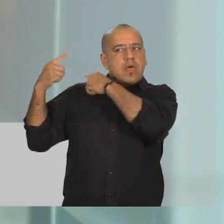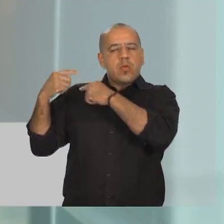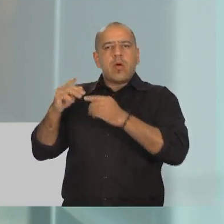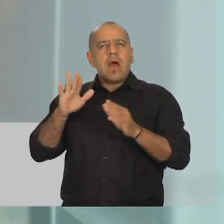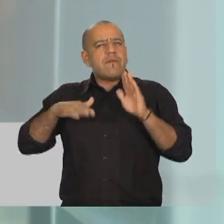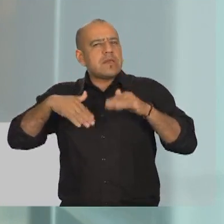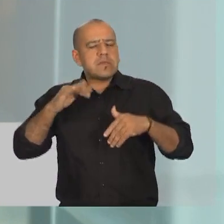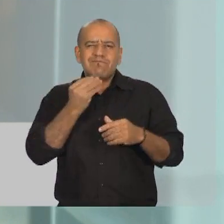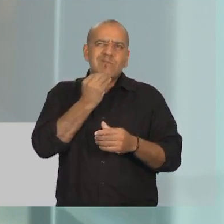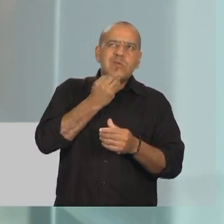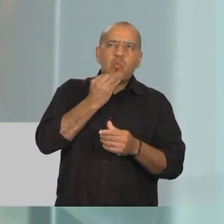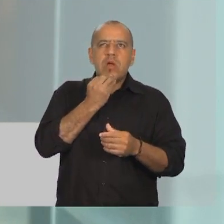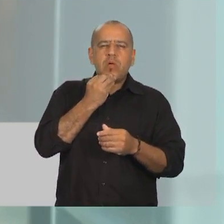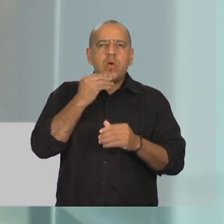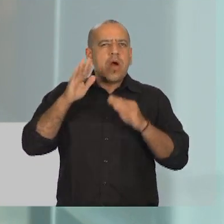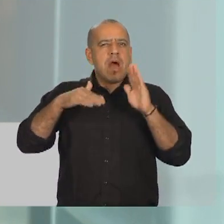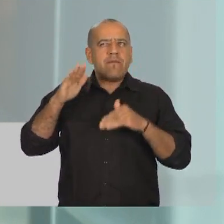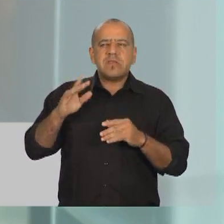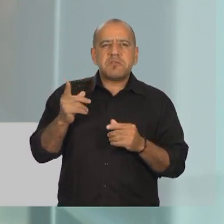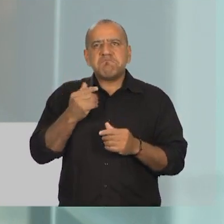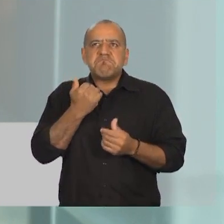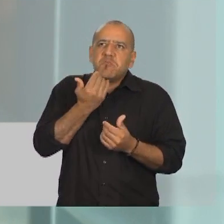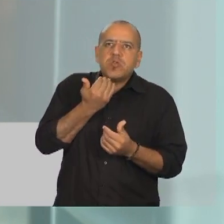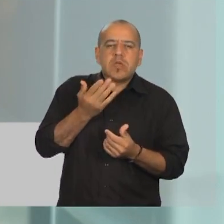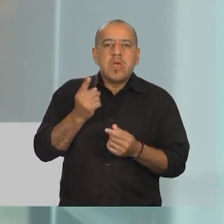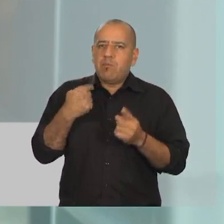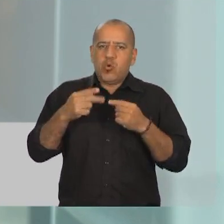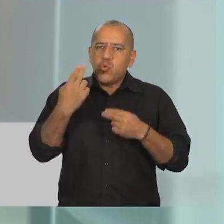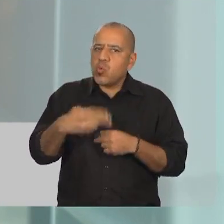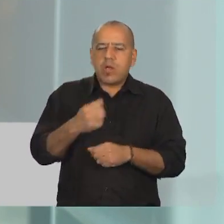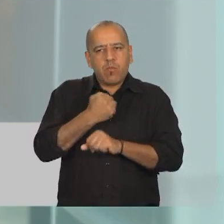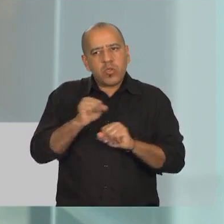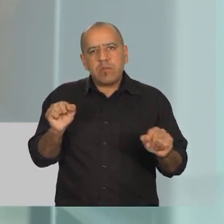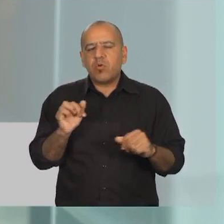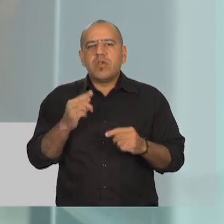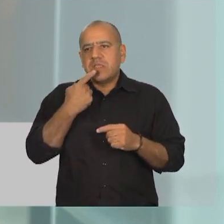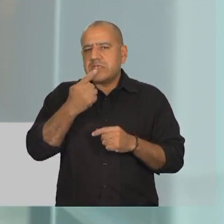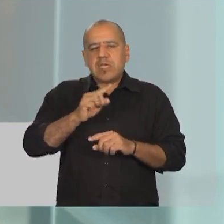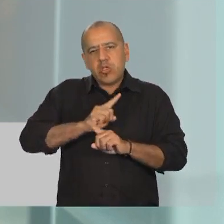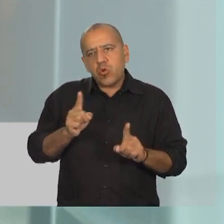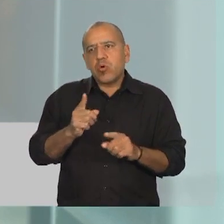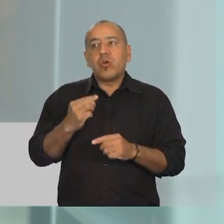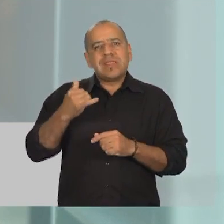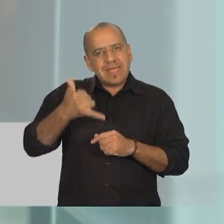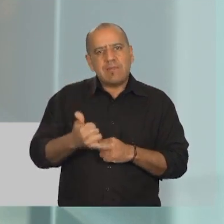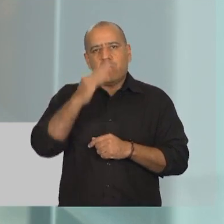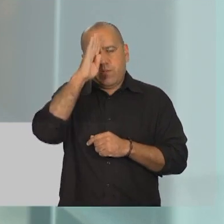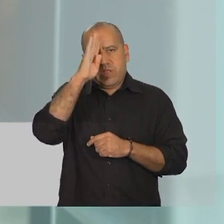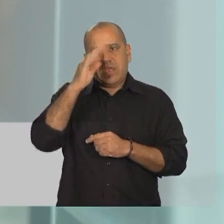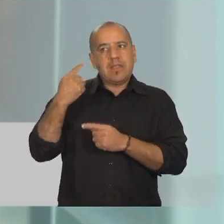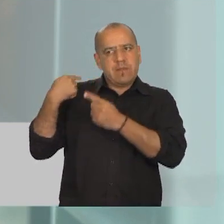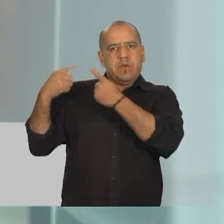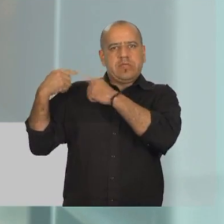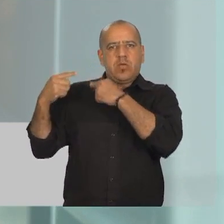indiferencia y en otras con afectividad, pero nunca podremos negar la necesidad de aprender de él. Como